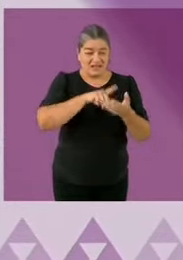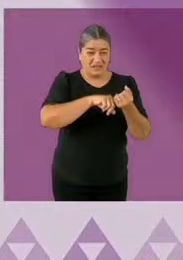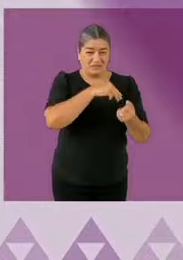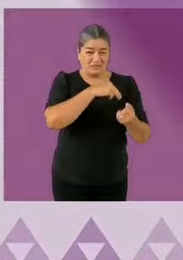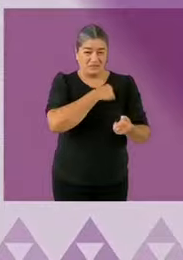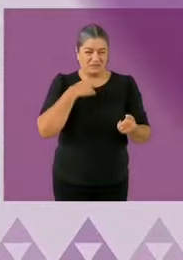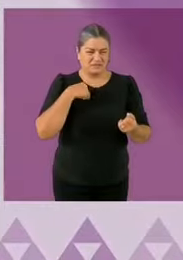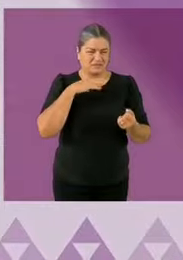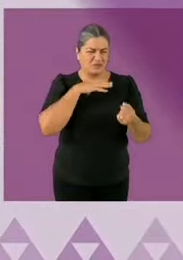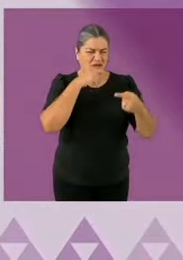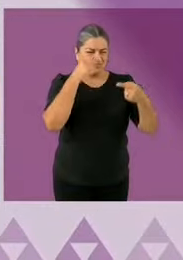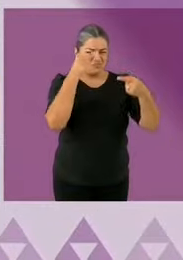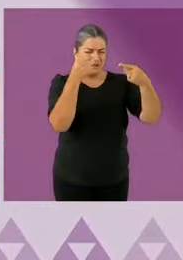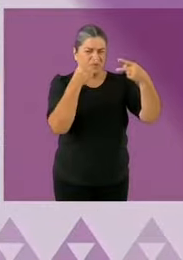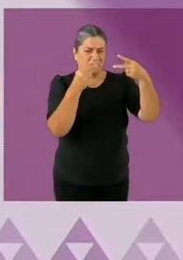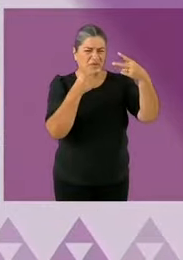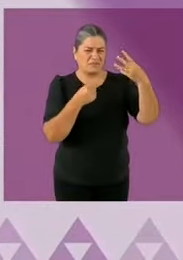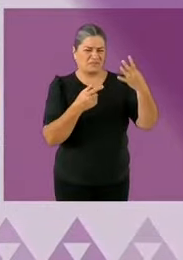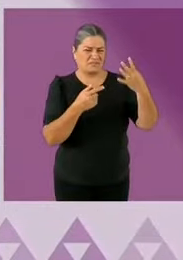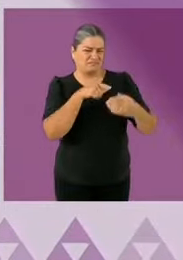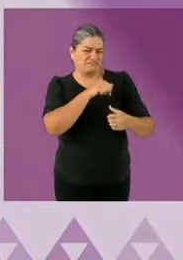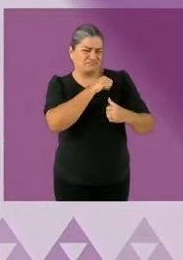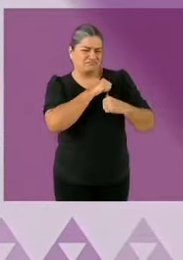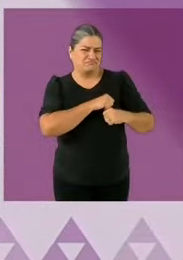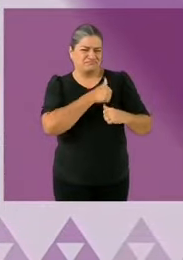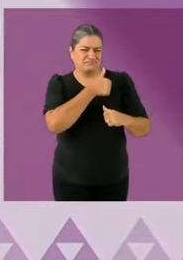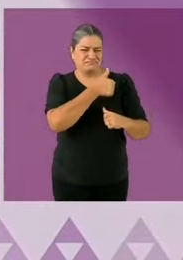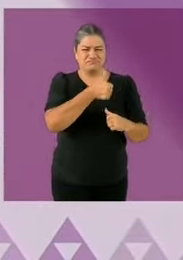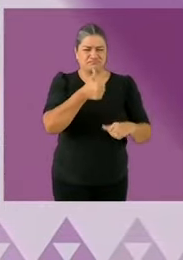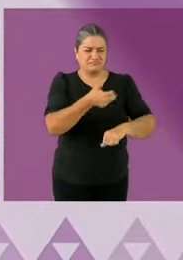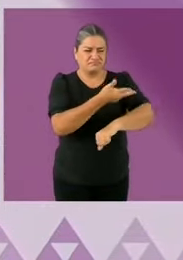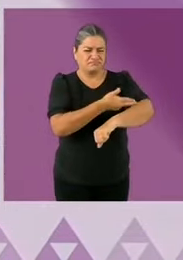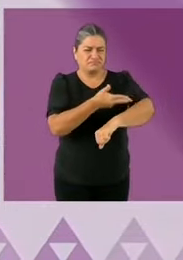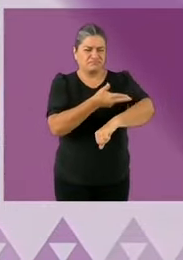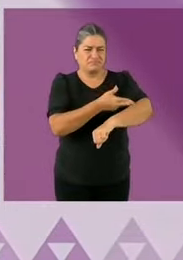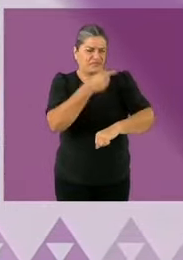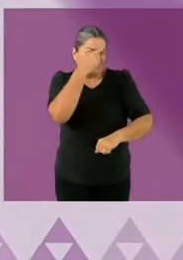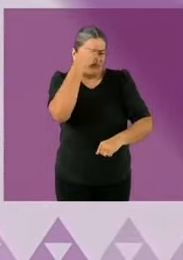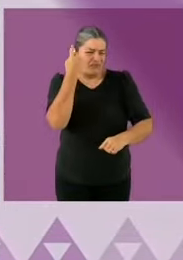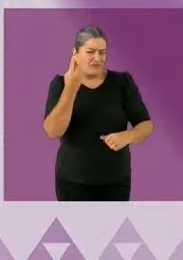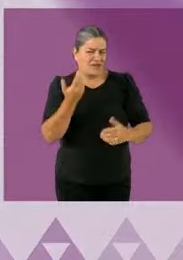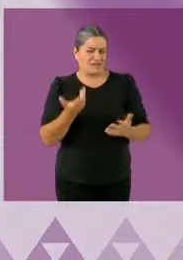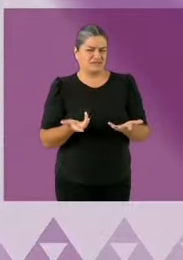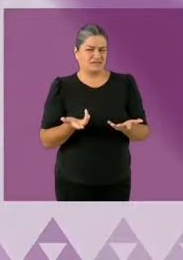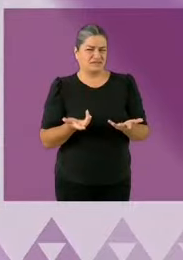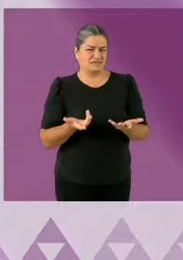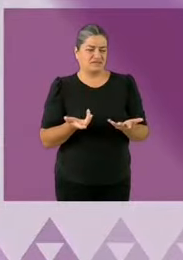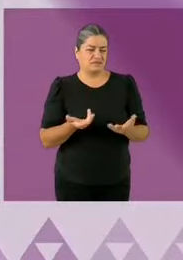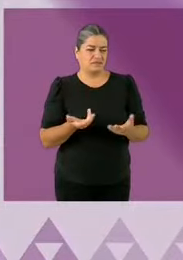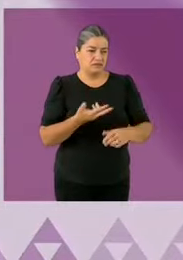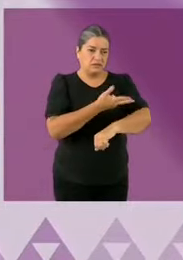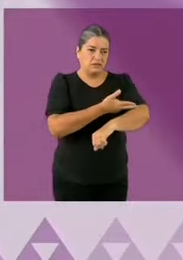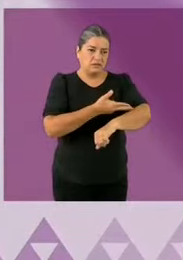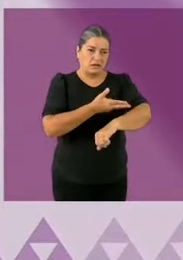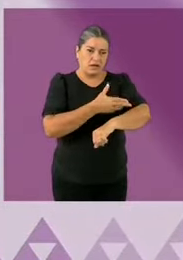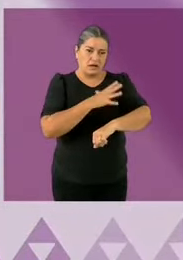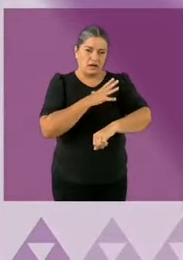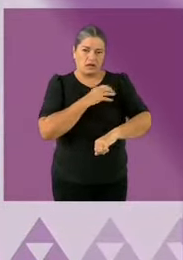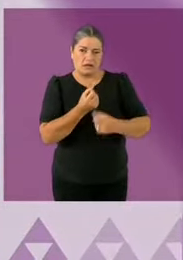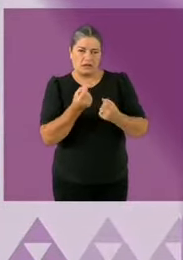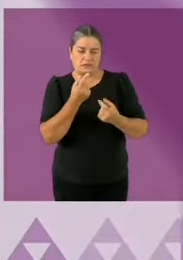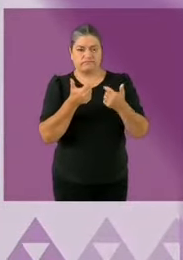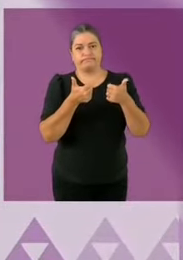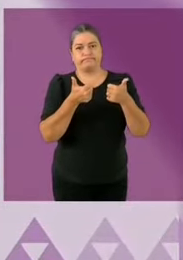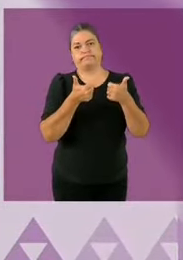acceder a una tramitología que no le complique la existencia. Esa es una de las razones por la que la inmensa mayoría de las empresas en este